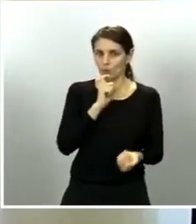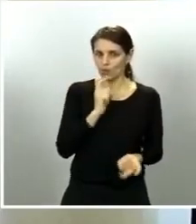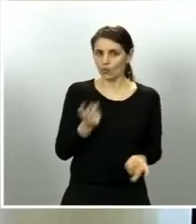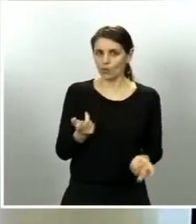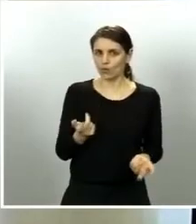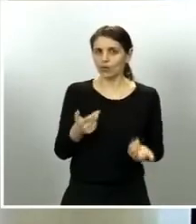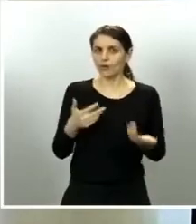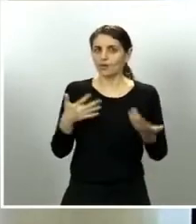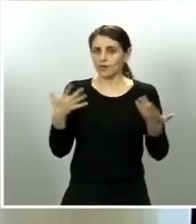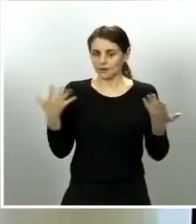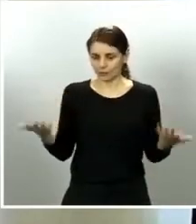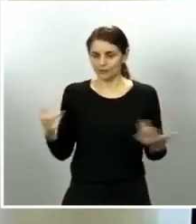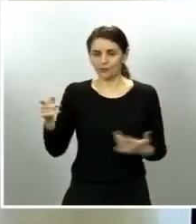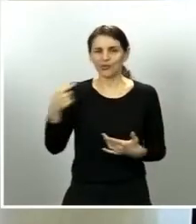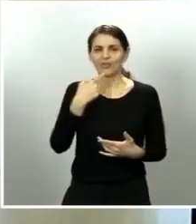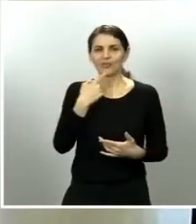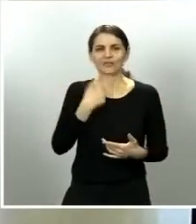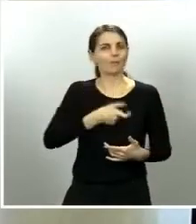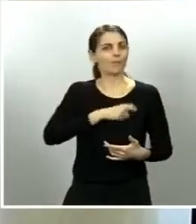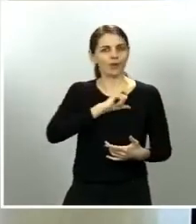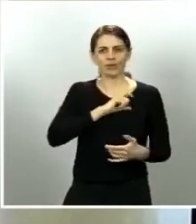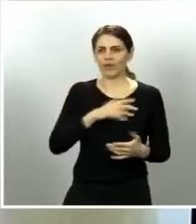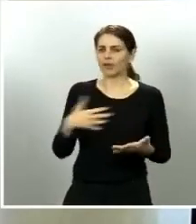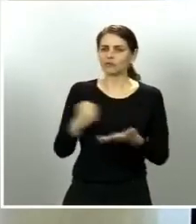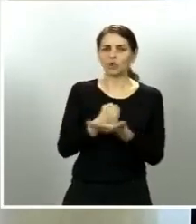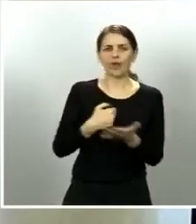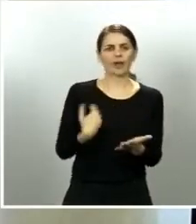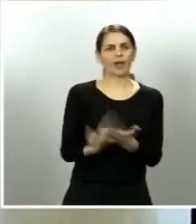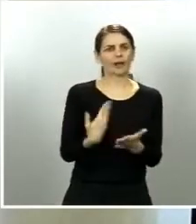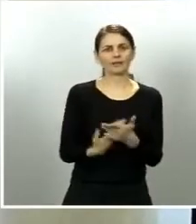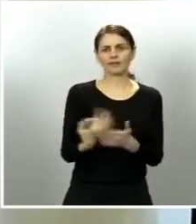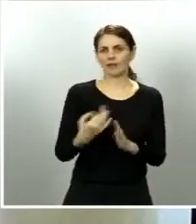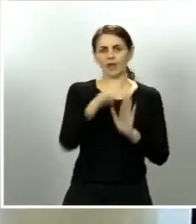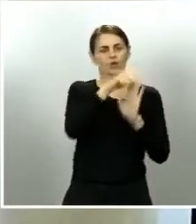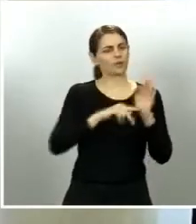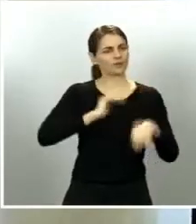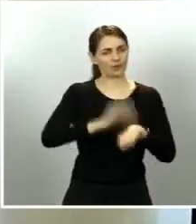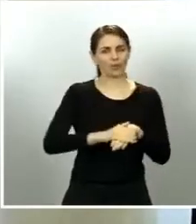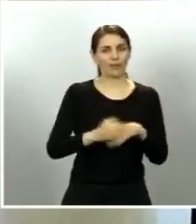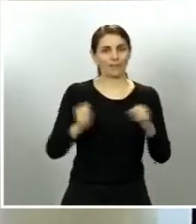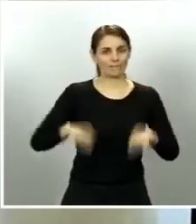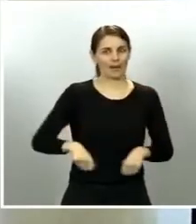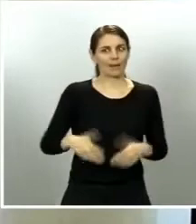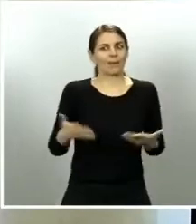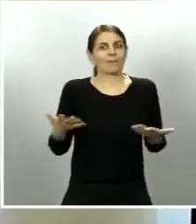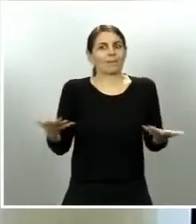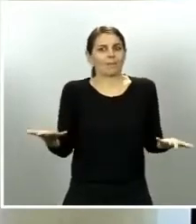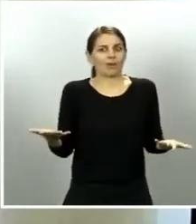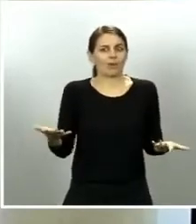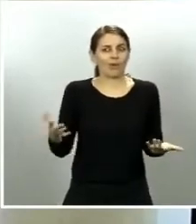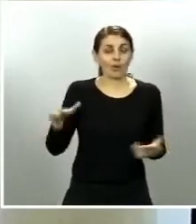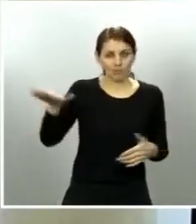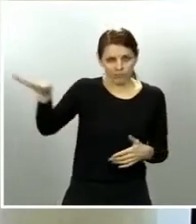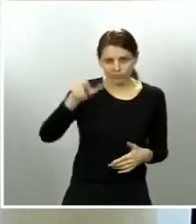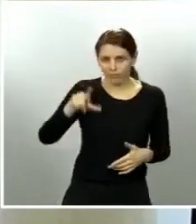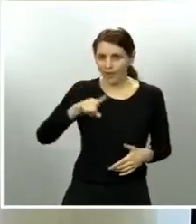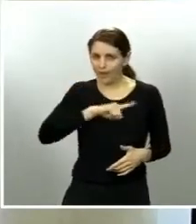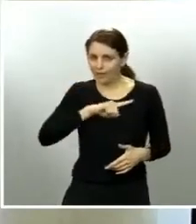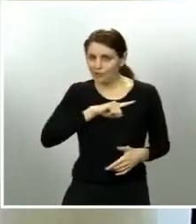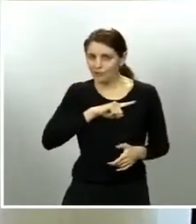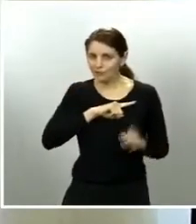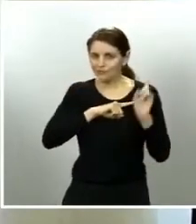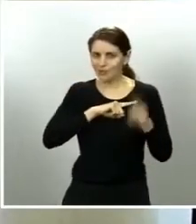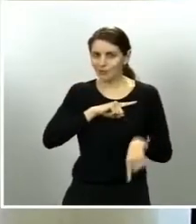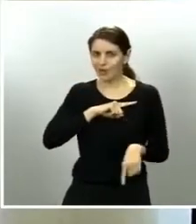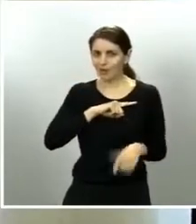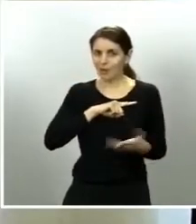efectivos van a estar desplegados para garantizar el cumplimiento de las normas pero no sé si se va a contar con el ejercito en las calles como medida de persuasión